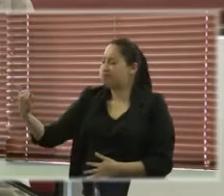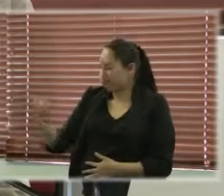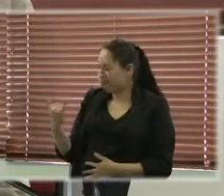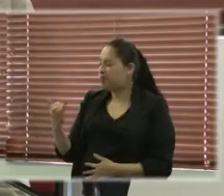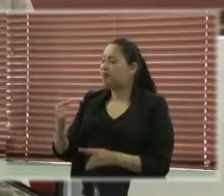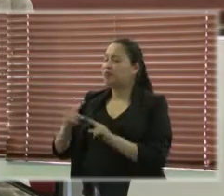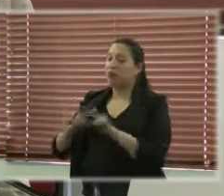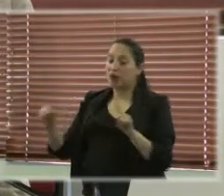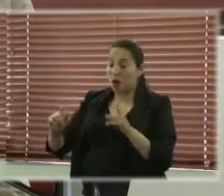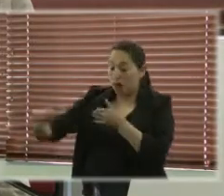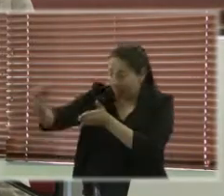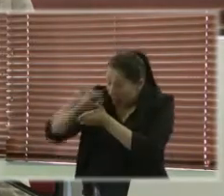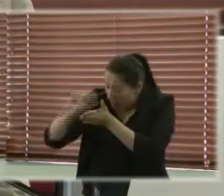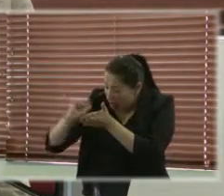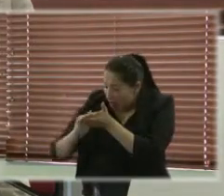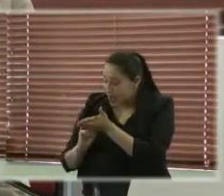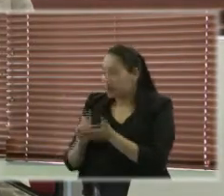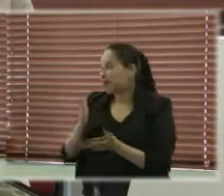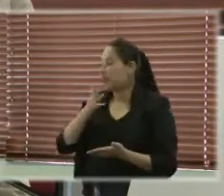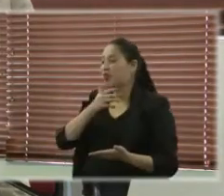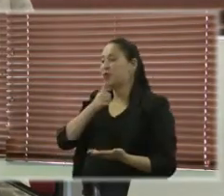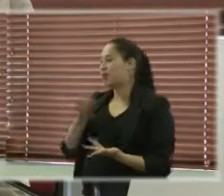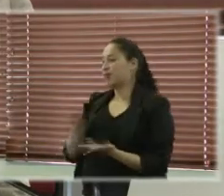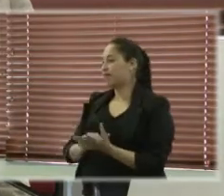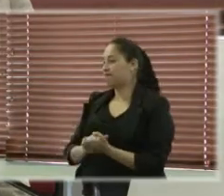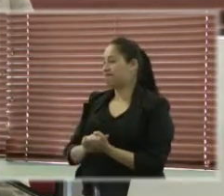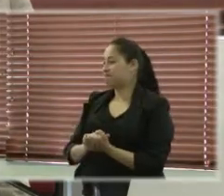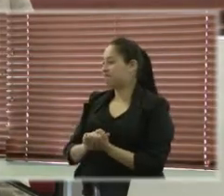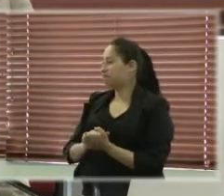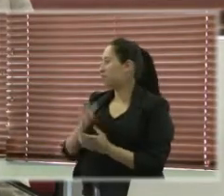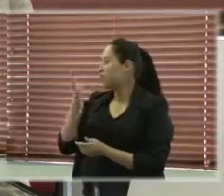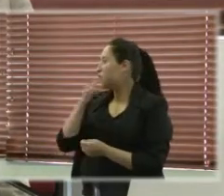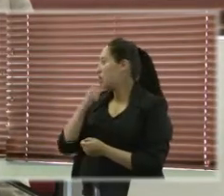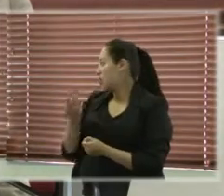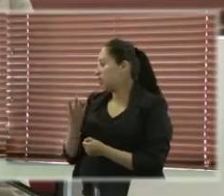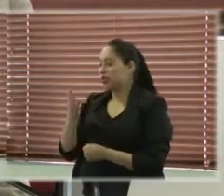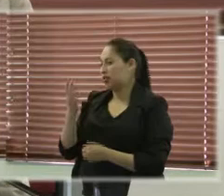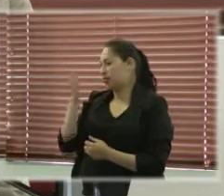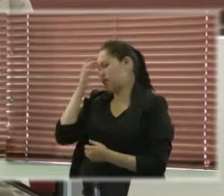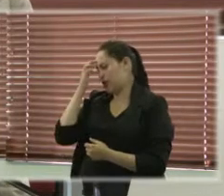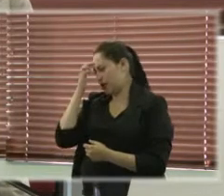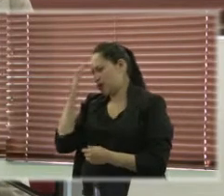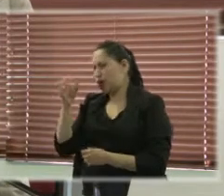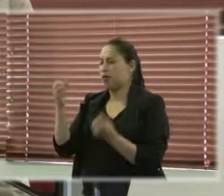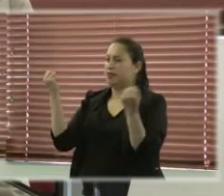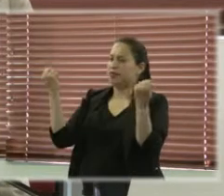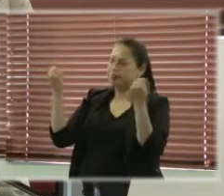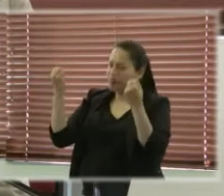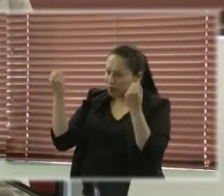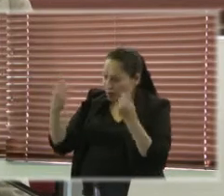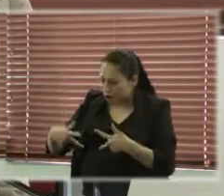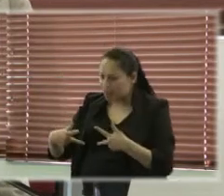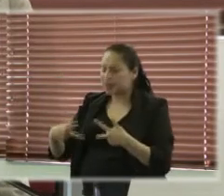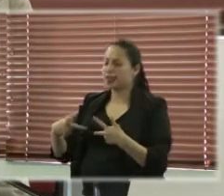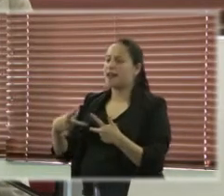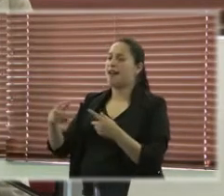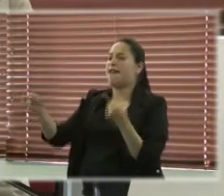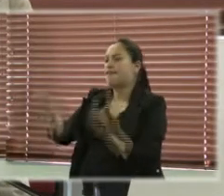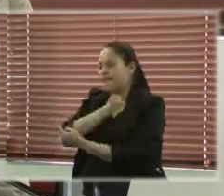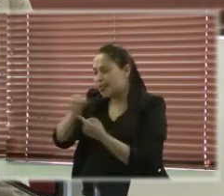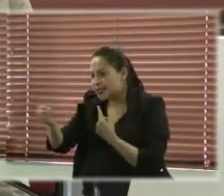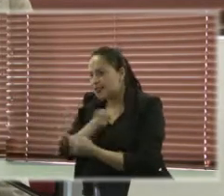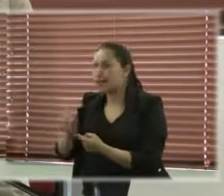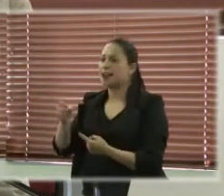documentadas o las más frecuentes, porque por supuesto que se dan de todo tipo, hay violencia física, sexual,